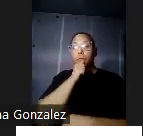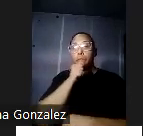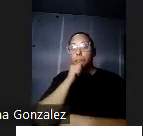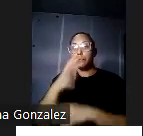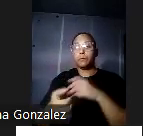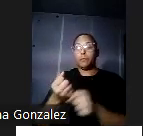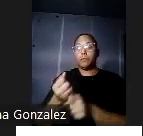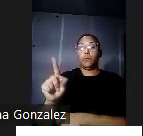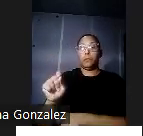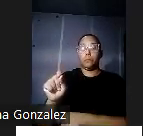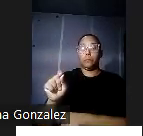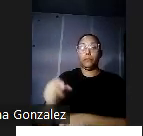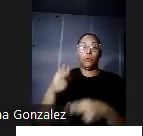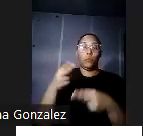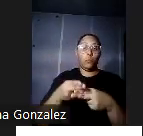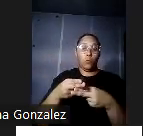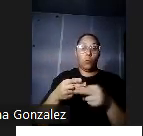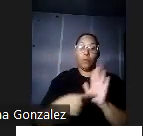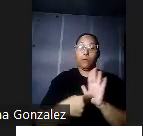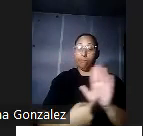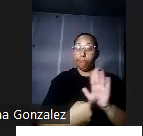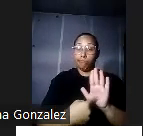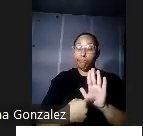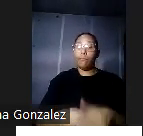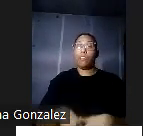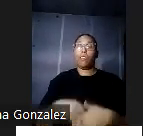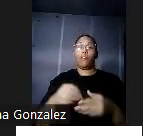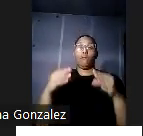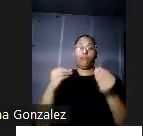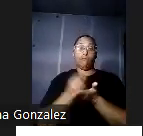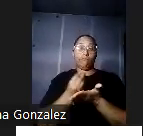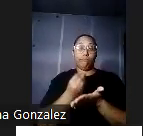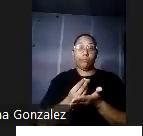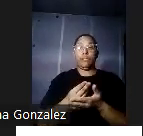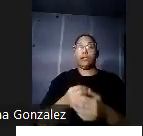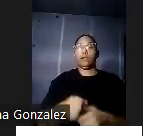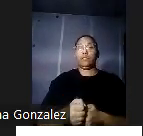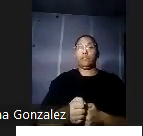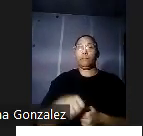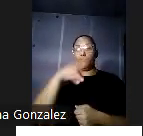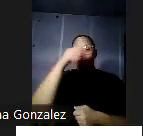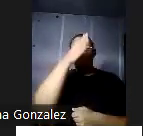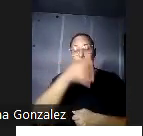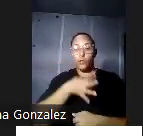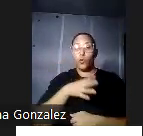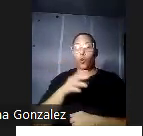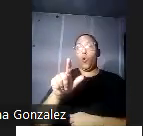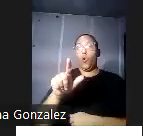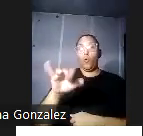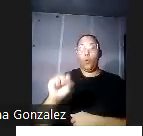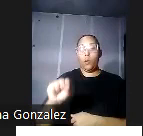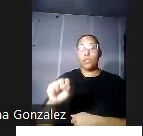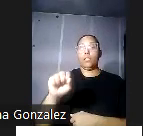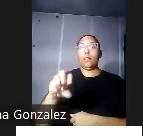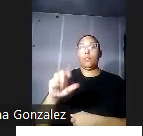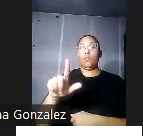Algunos de los nombres que aparecieron como compradores y residentes fueron el señor Huisi, Conjalo Asenjo, Luis Muñoz Ibera